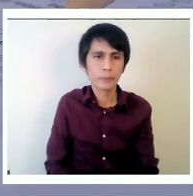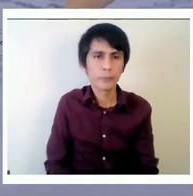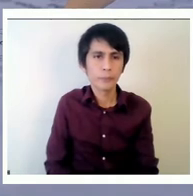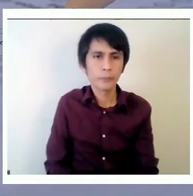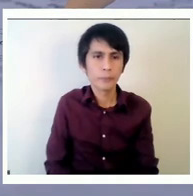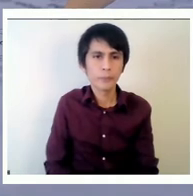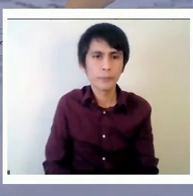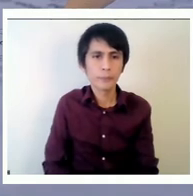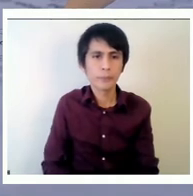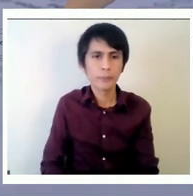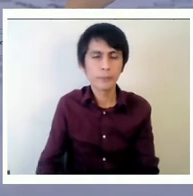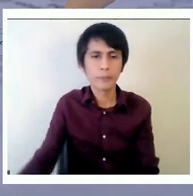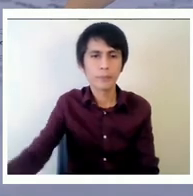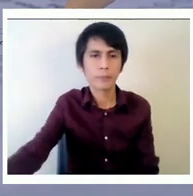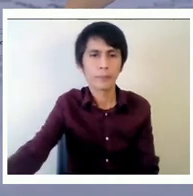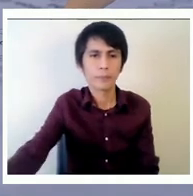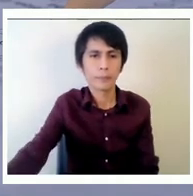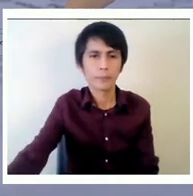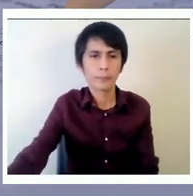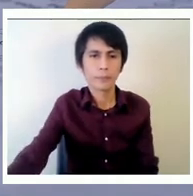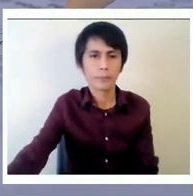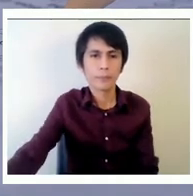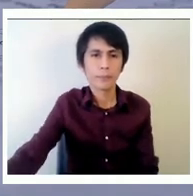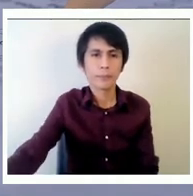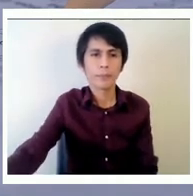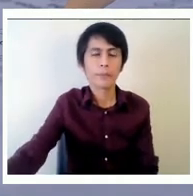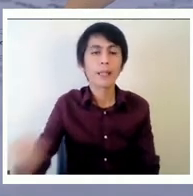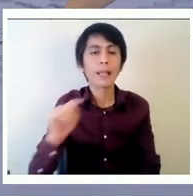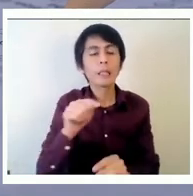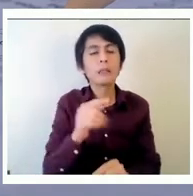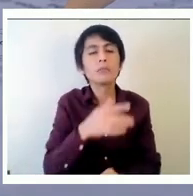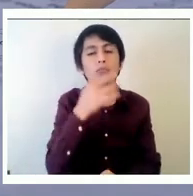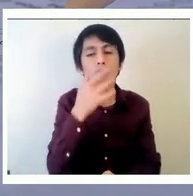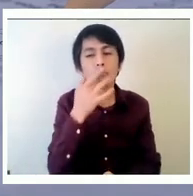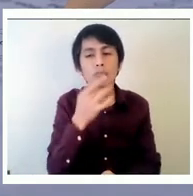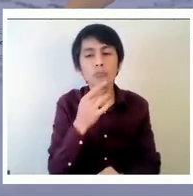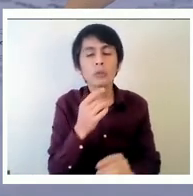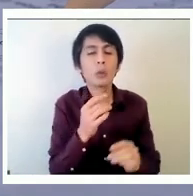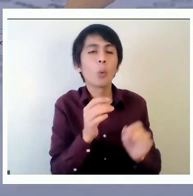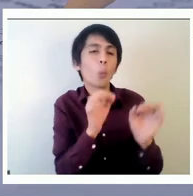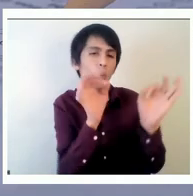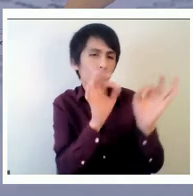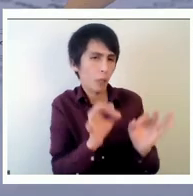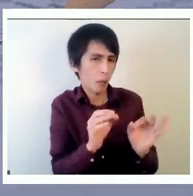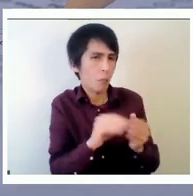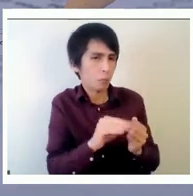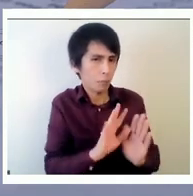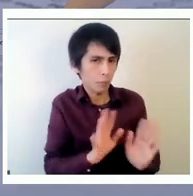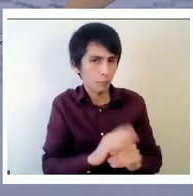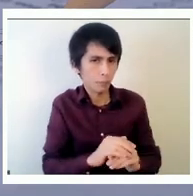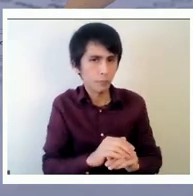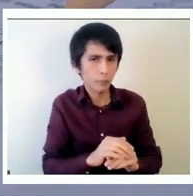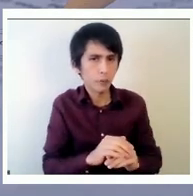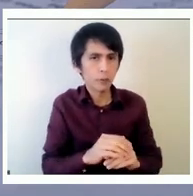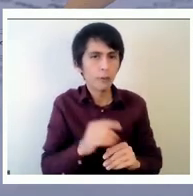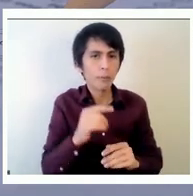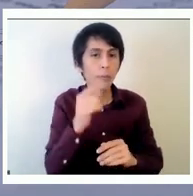esto es solo un detalle más de lo anterior no voy a insistir pero si lo llevamos a número de estudiantes